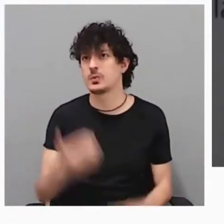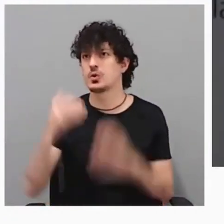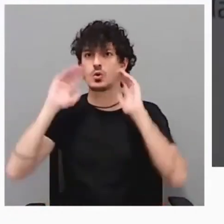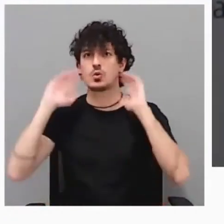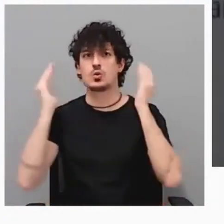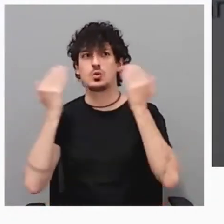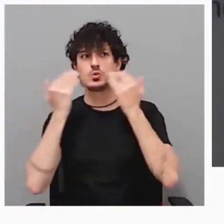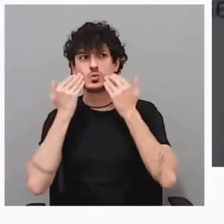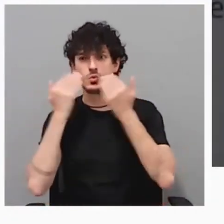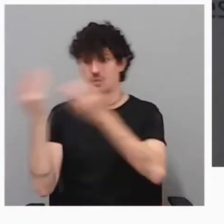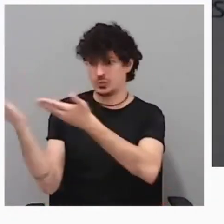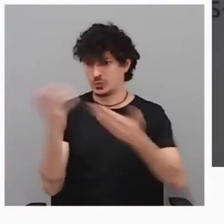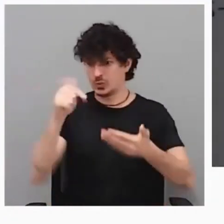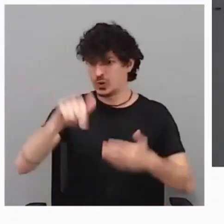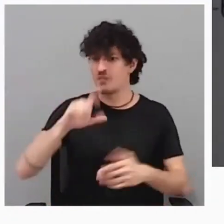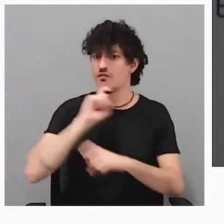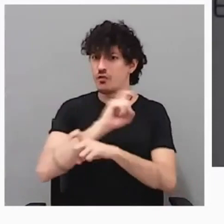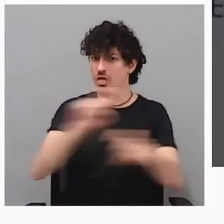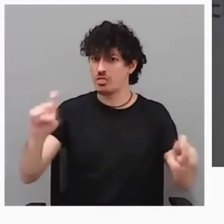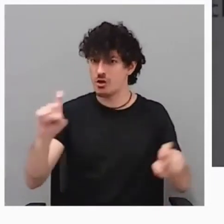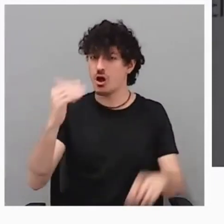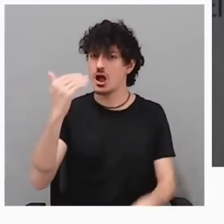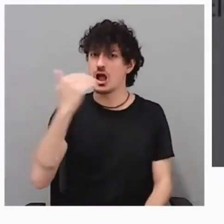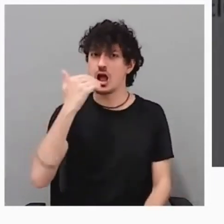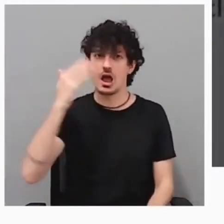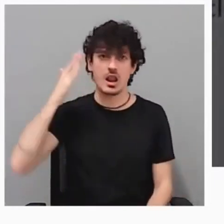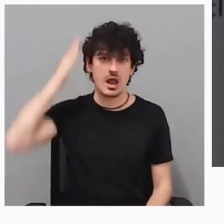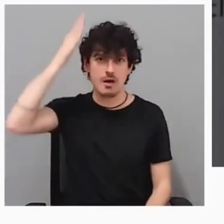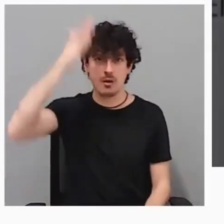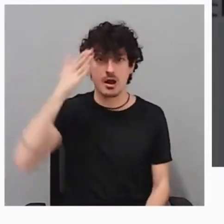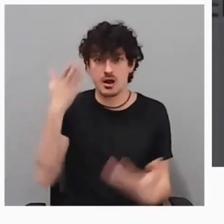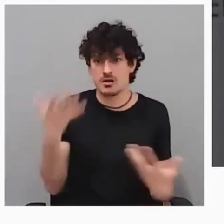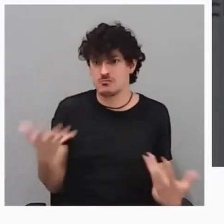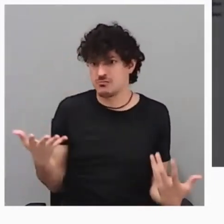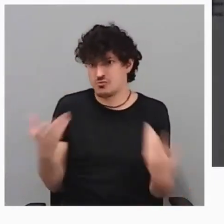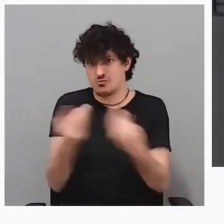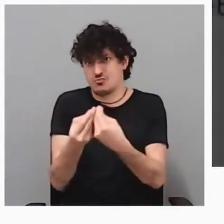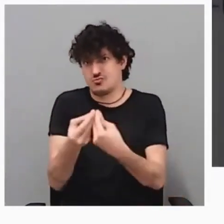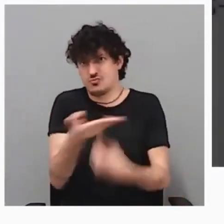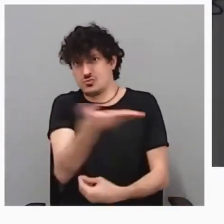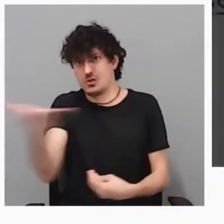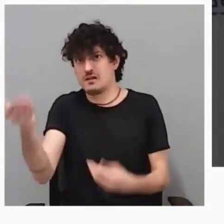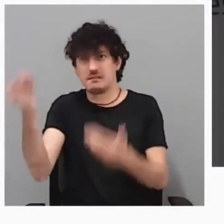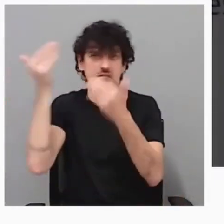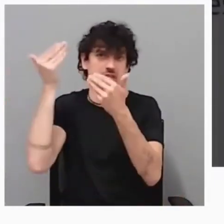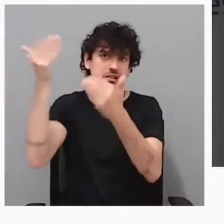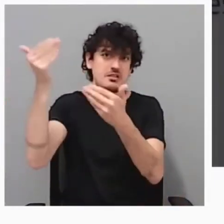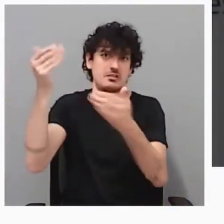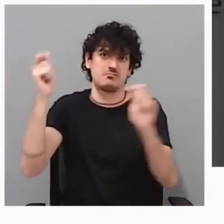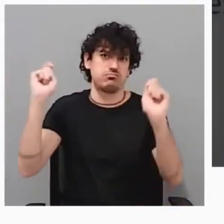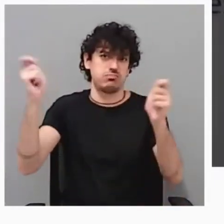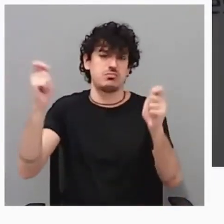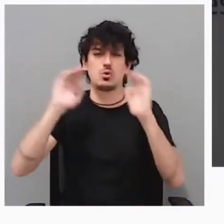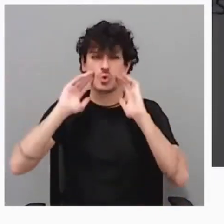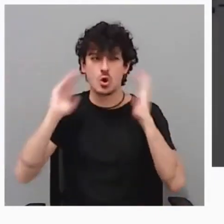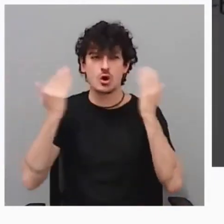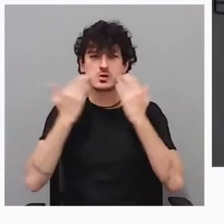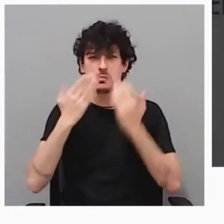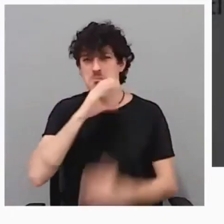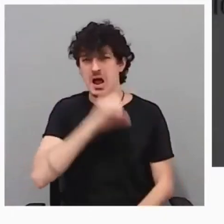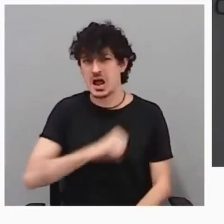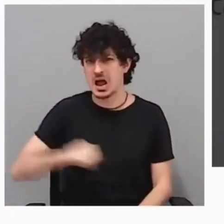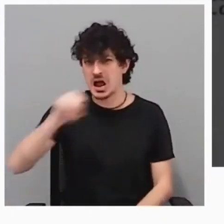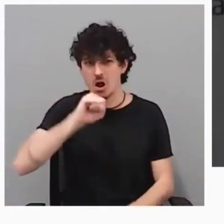Caja Navarra para poder estar un ratito con todos vosotros y felicitaros también por este magnífico congreso y su